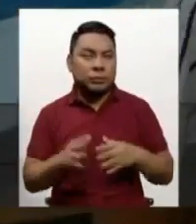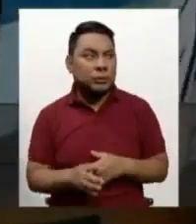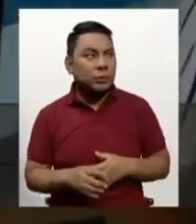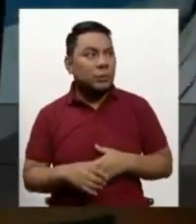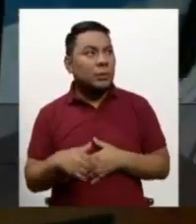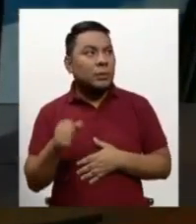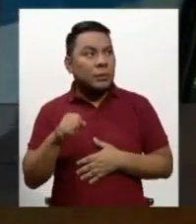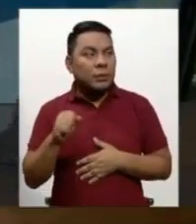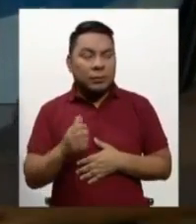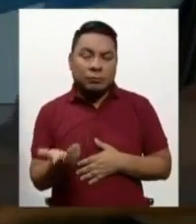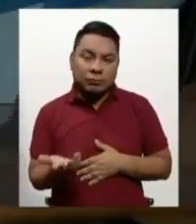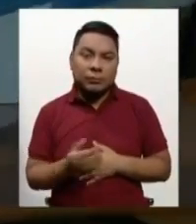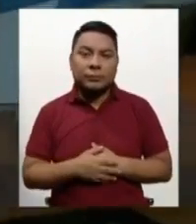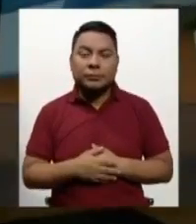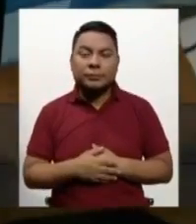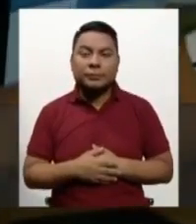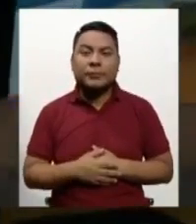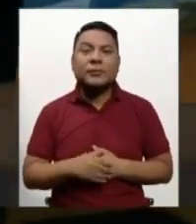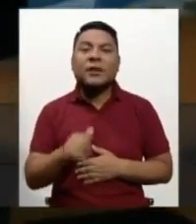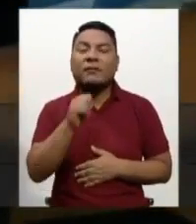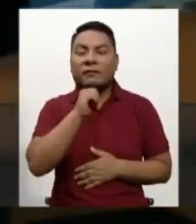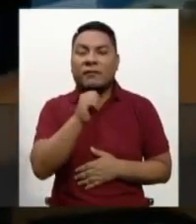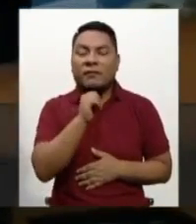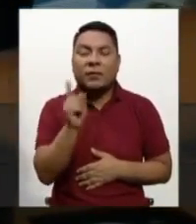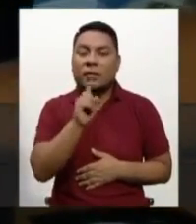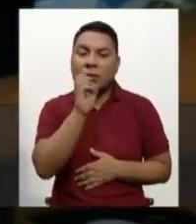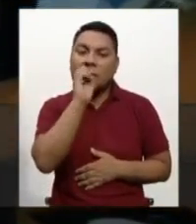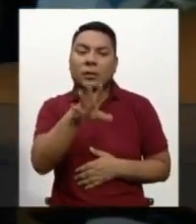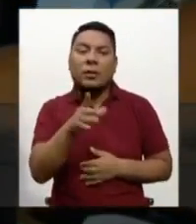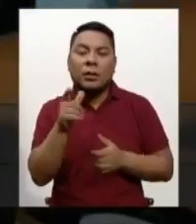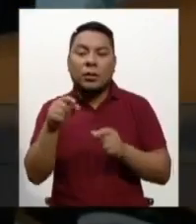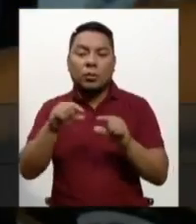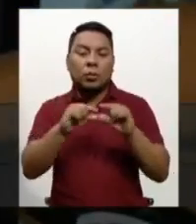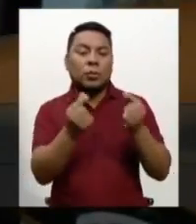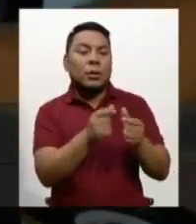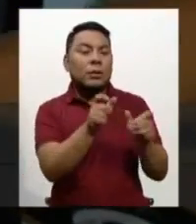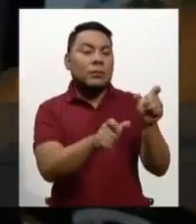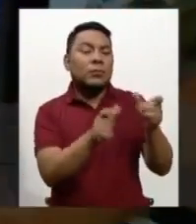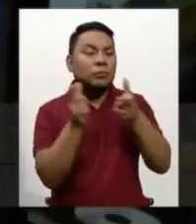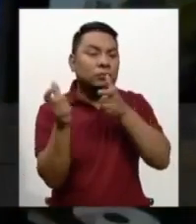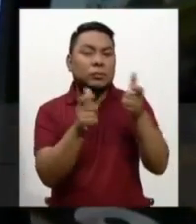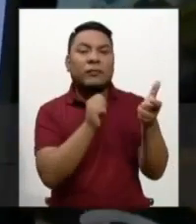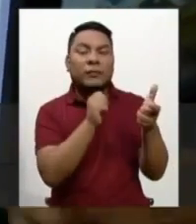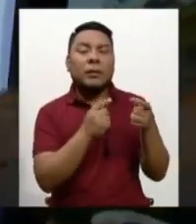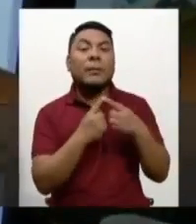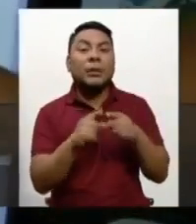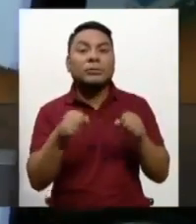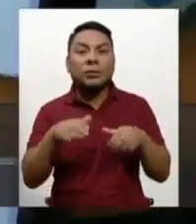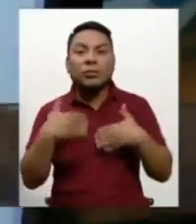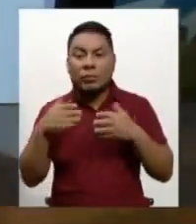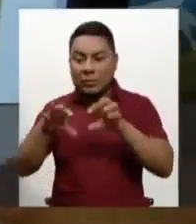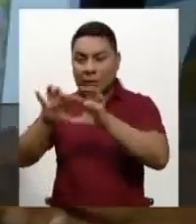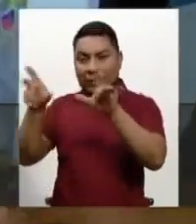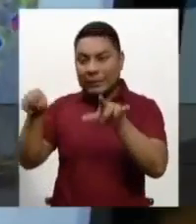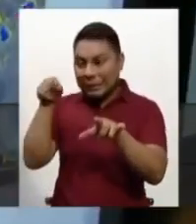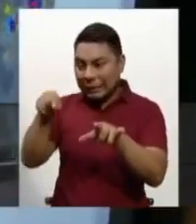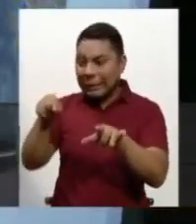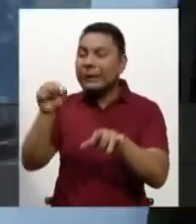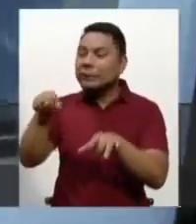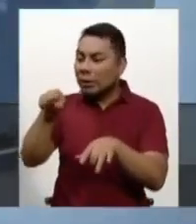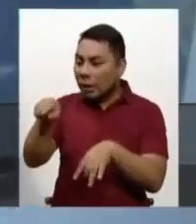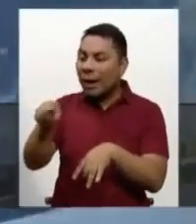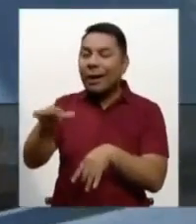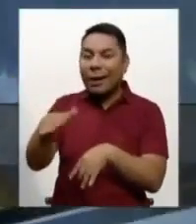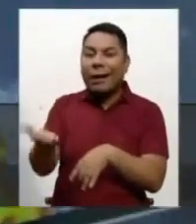producido este incremento, no tenemos una zona de monitoreo sobre esta zona, pero sí lo que podemos ver es que ha habido presencia